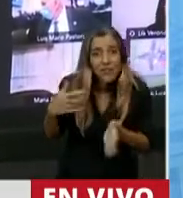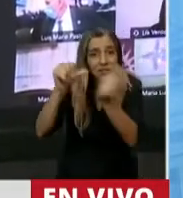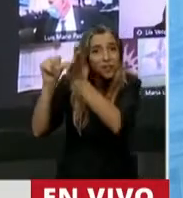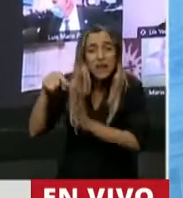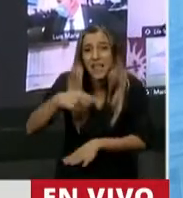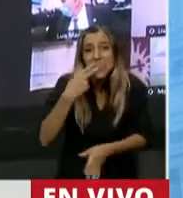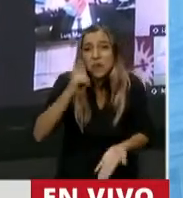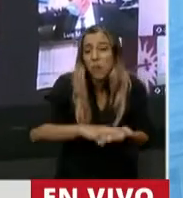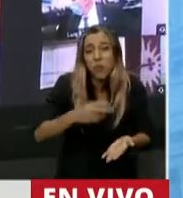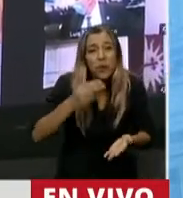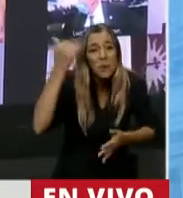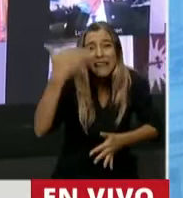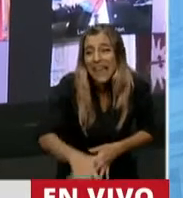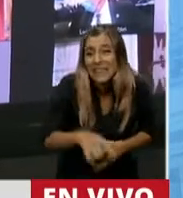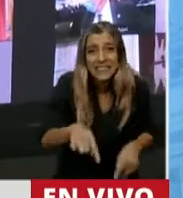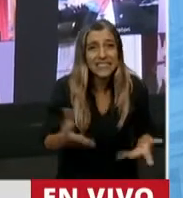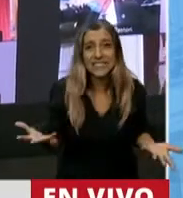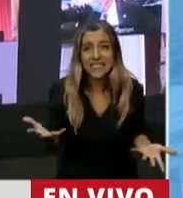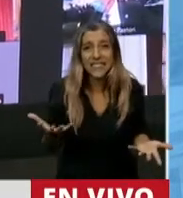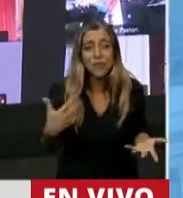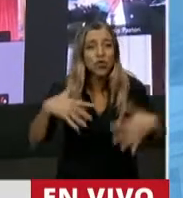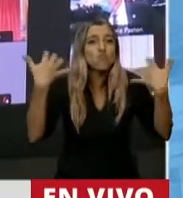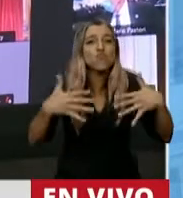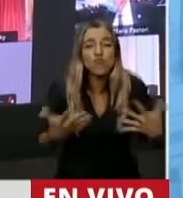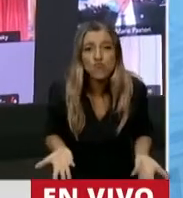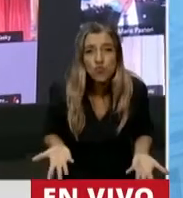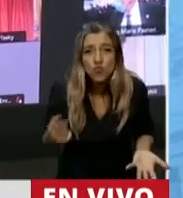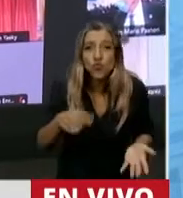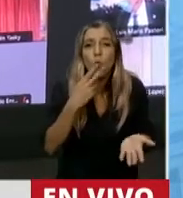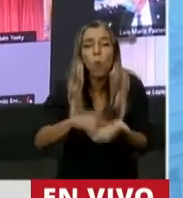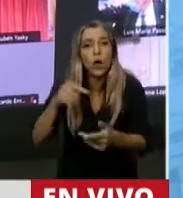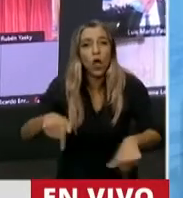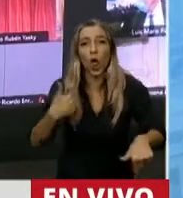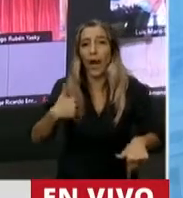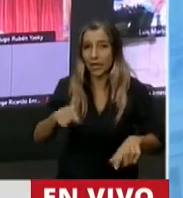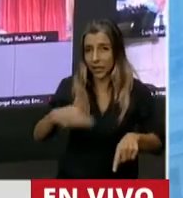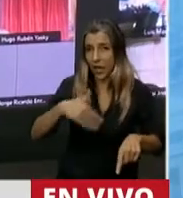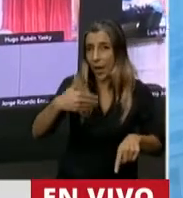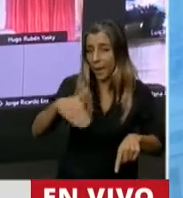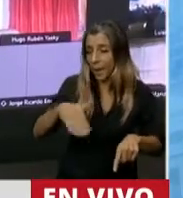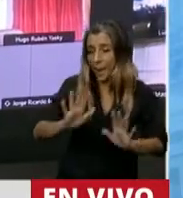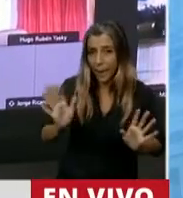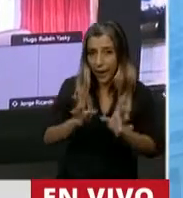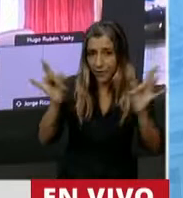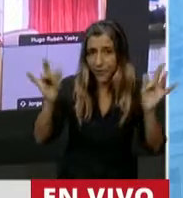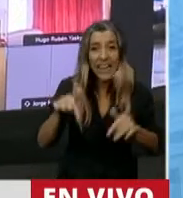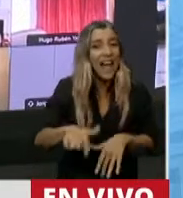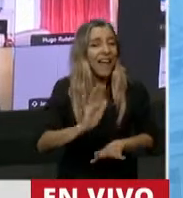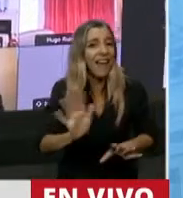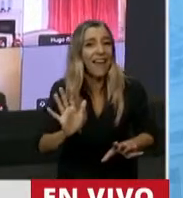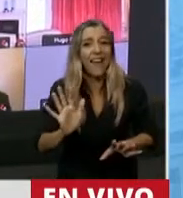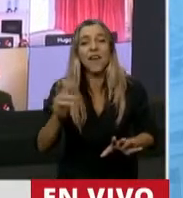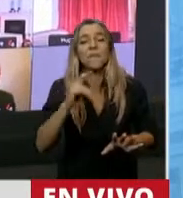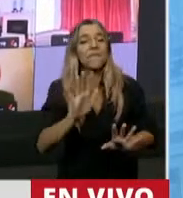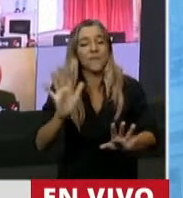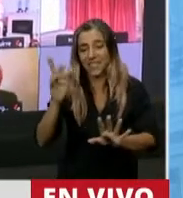Entonces, para terminar, señor presidente, porque me quedé sin tiempo. ¿Qué pero elijo? Y ya, no me voy a atender más de 30 segundos.